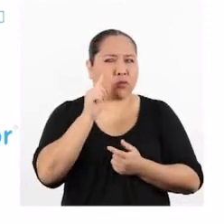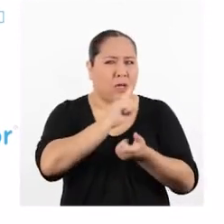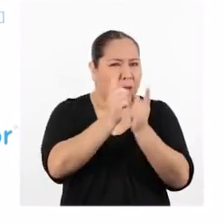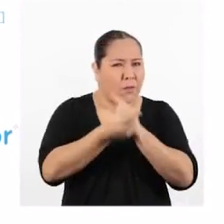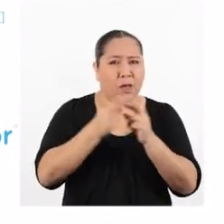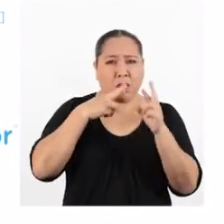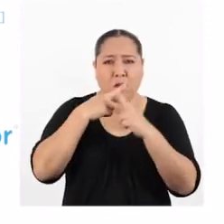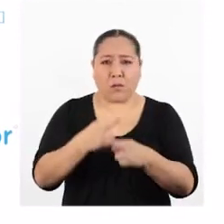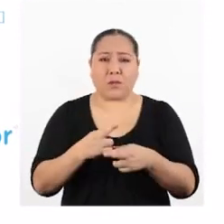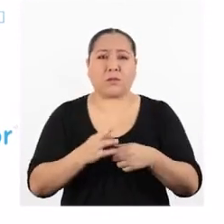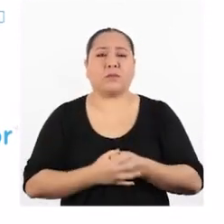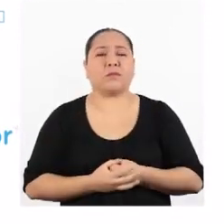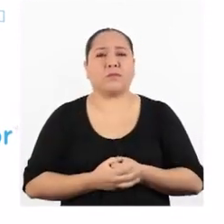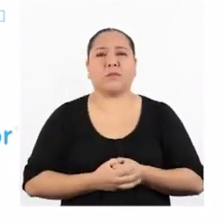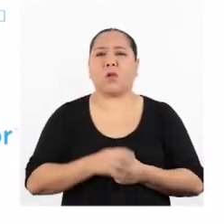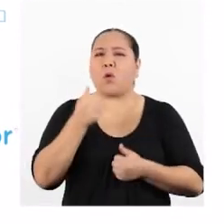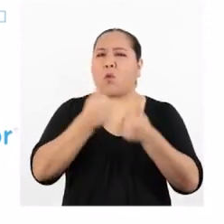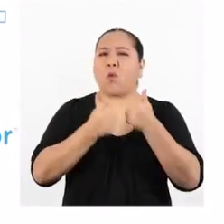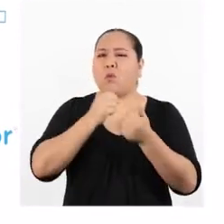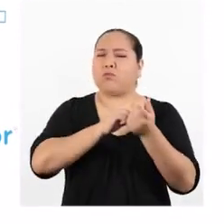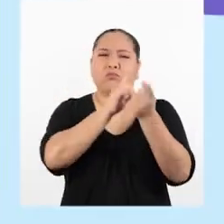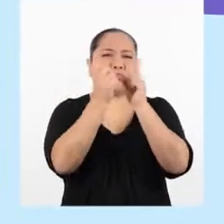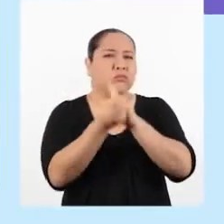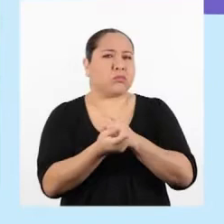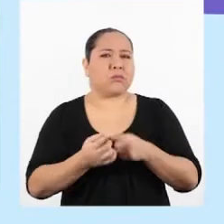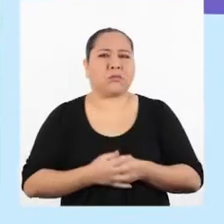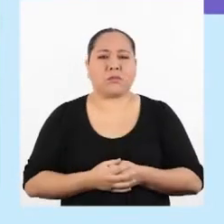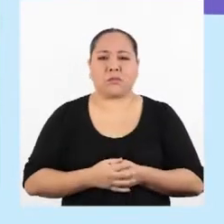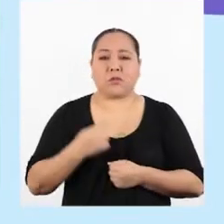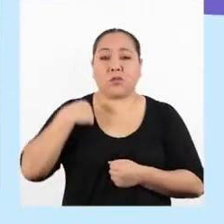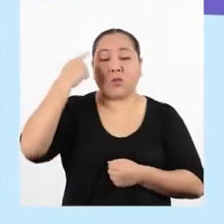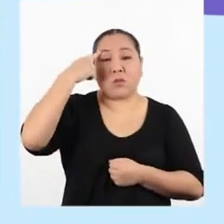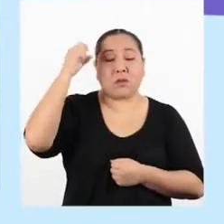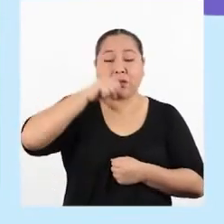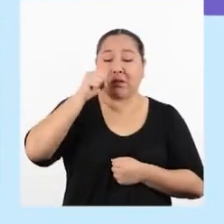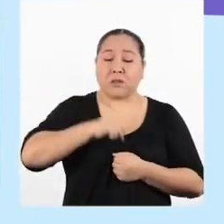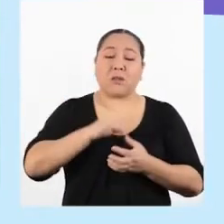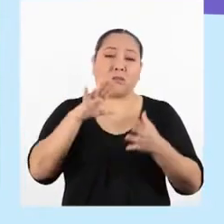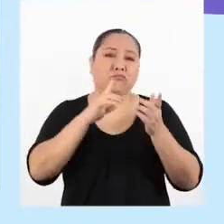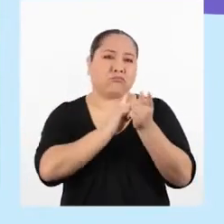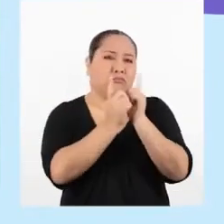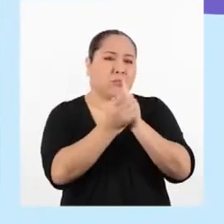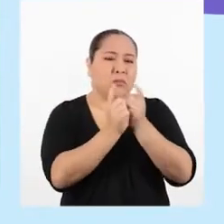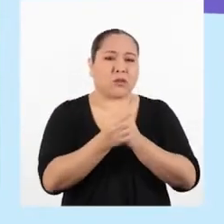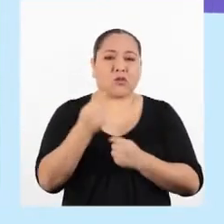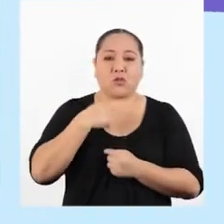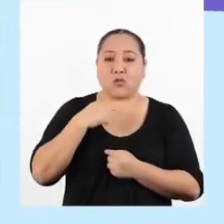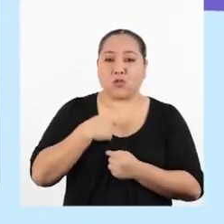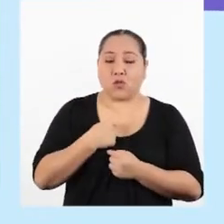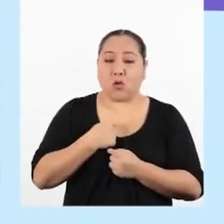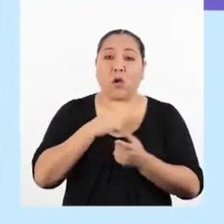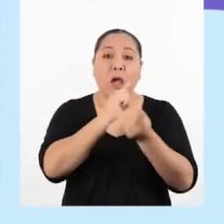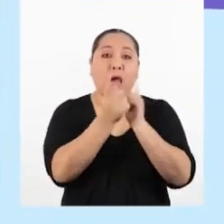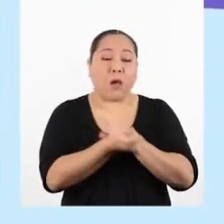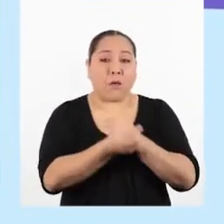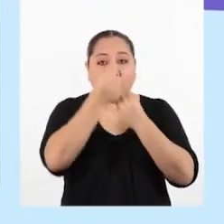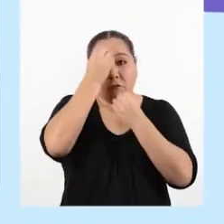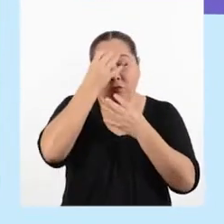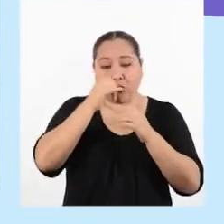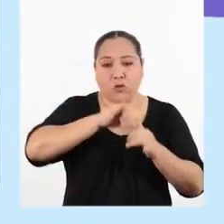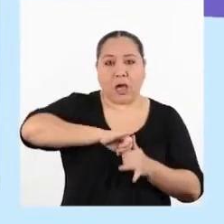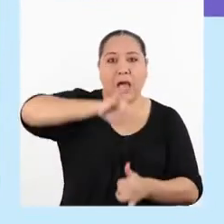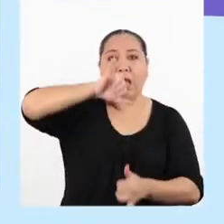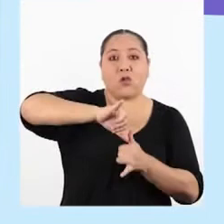los resultados? ¿Qué modificarías? Yo creo que sí se puede modificar. Yo cambié el registro de los datos de la altura,